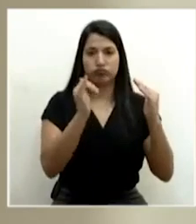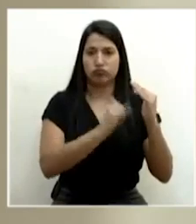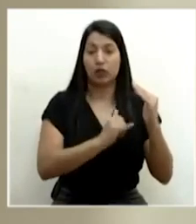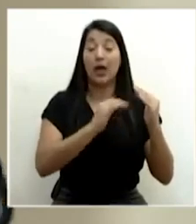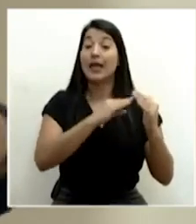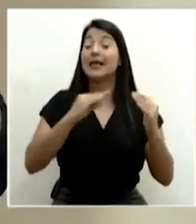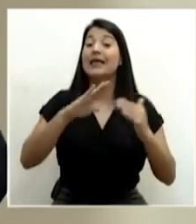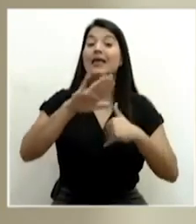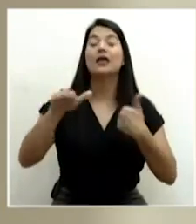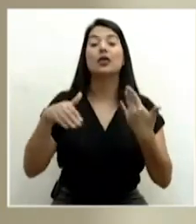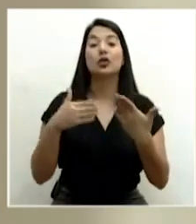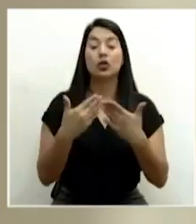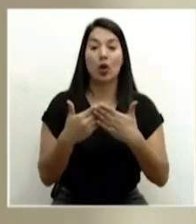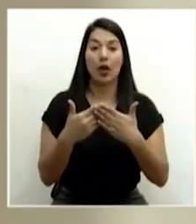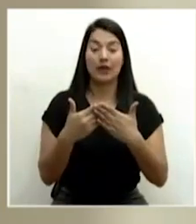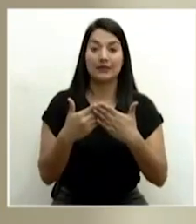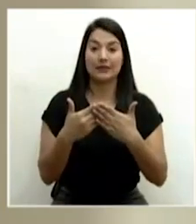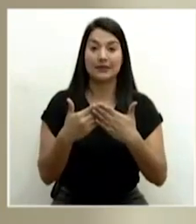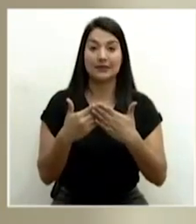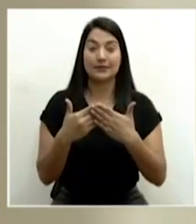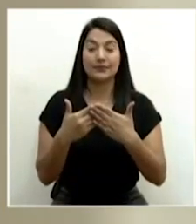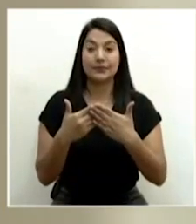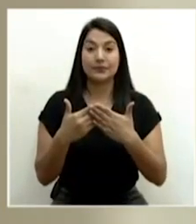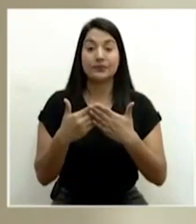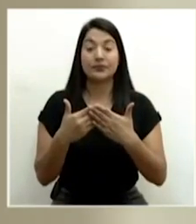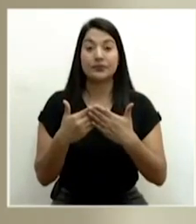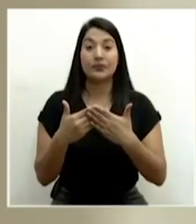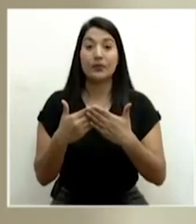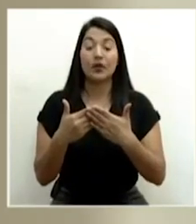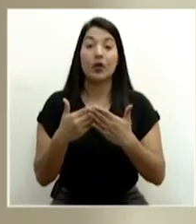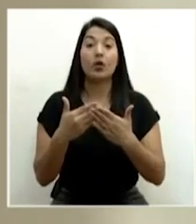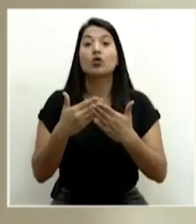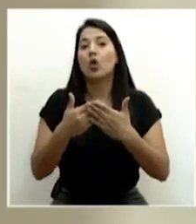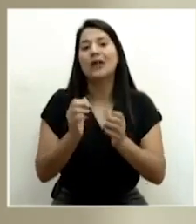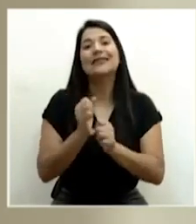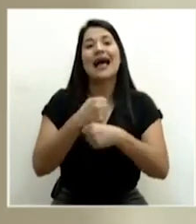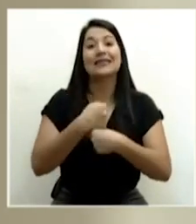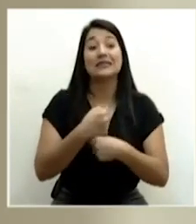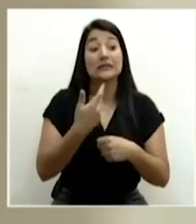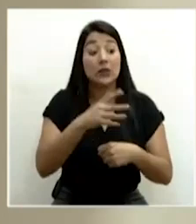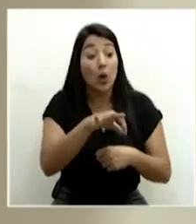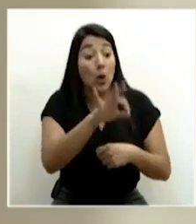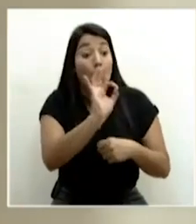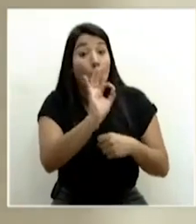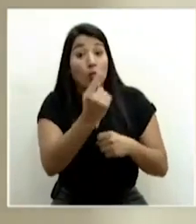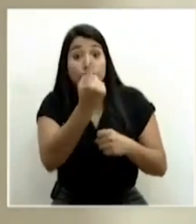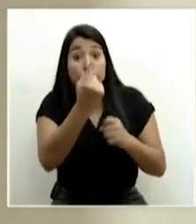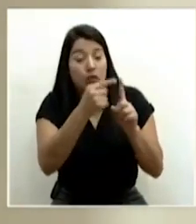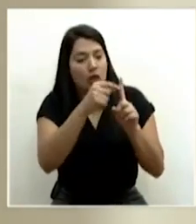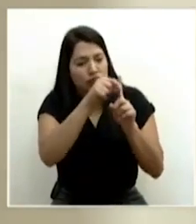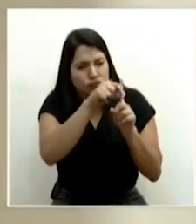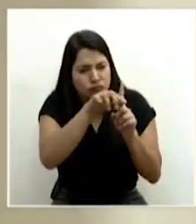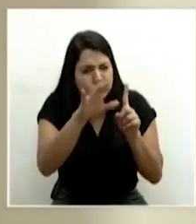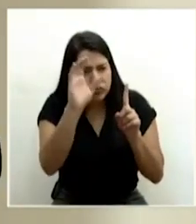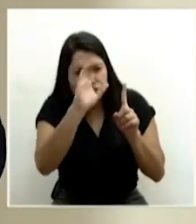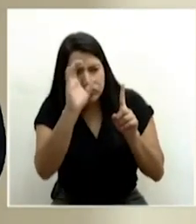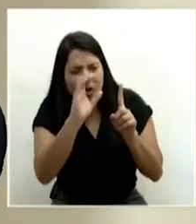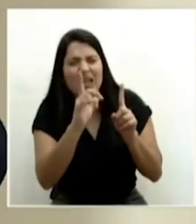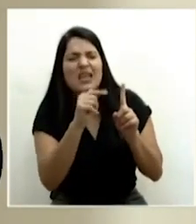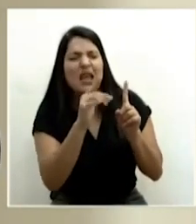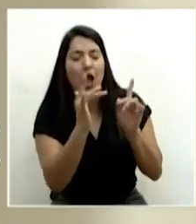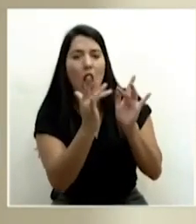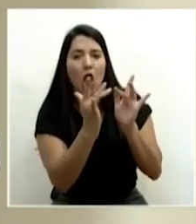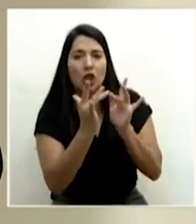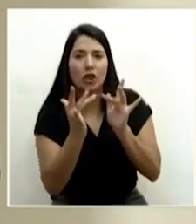todas provocan una estrategia de barrido epidemiológico. Ese trabajo de detective, ir a